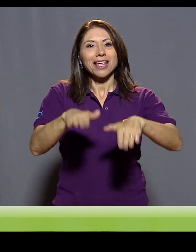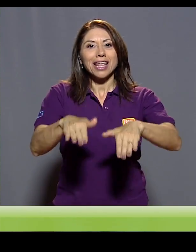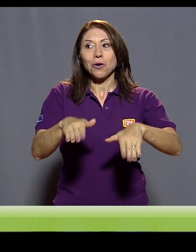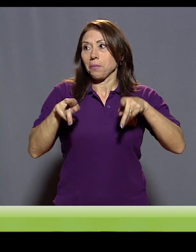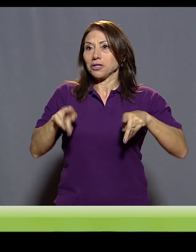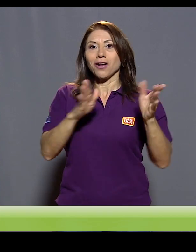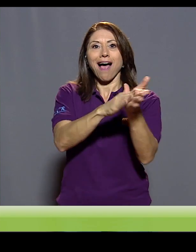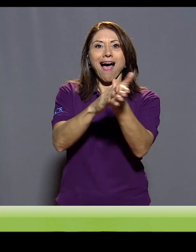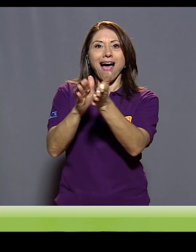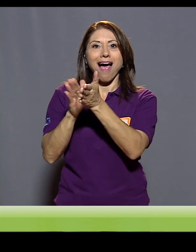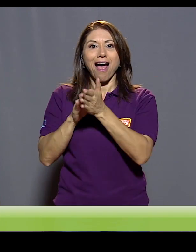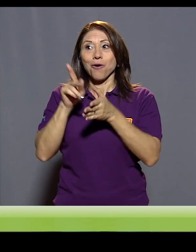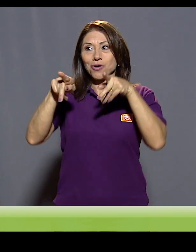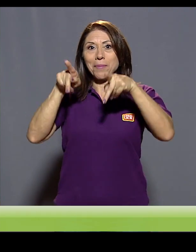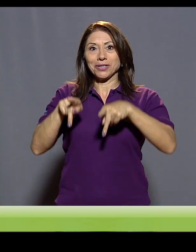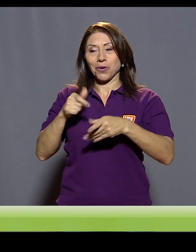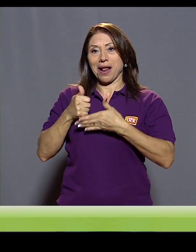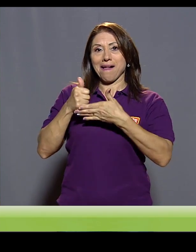que no.